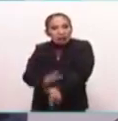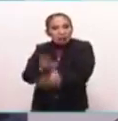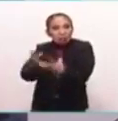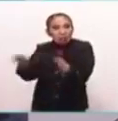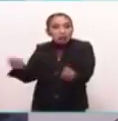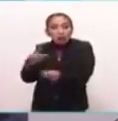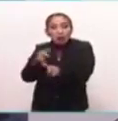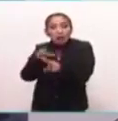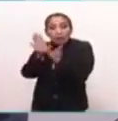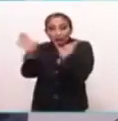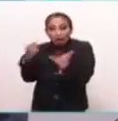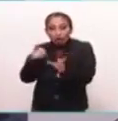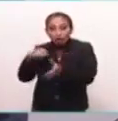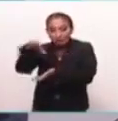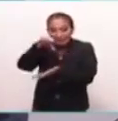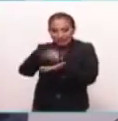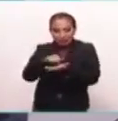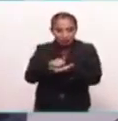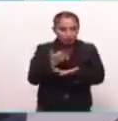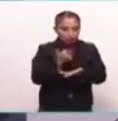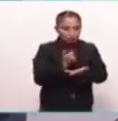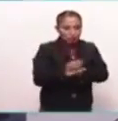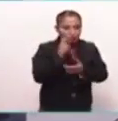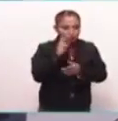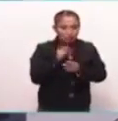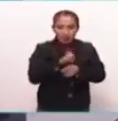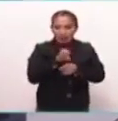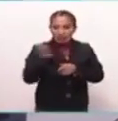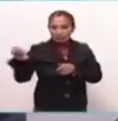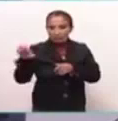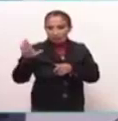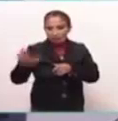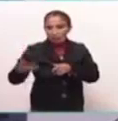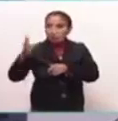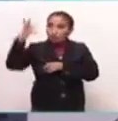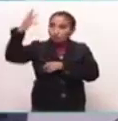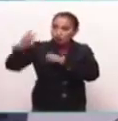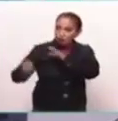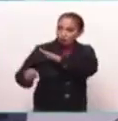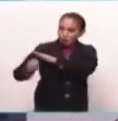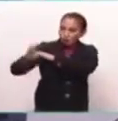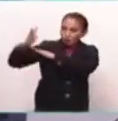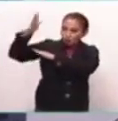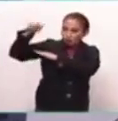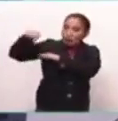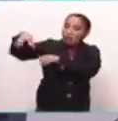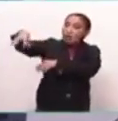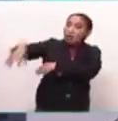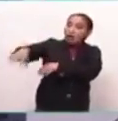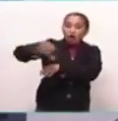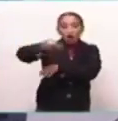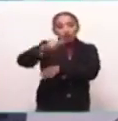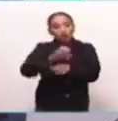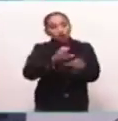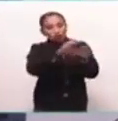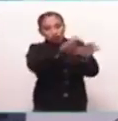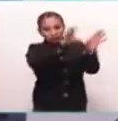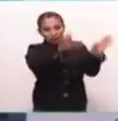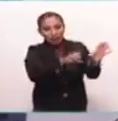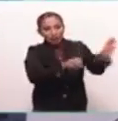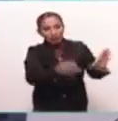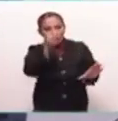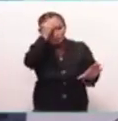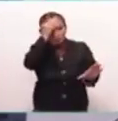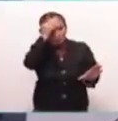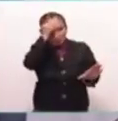Es un cerro que si estamos en el centro de la ciudad, estará hacia el este, hacia donde sale el sol. Como también otro pequeño cerro volcánico es el Cerro de